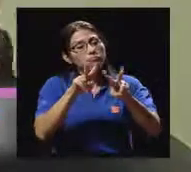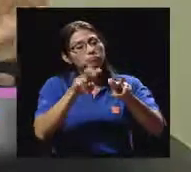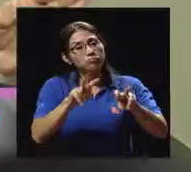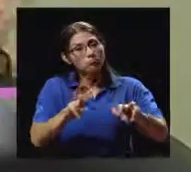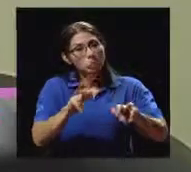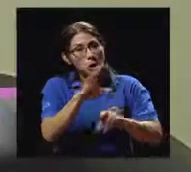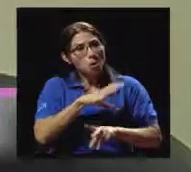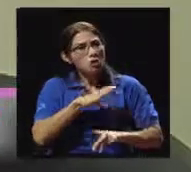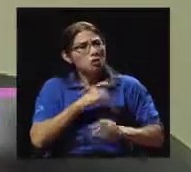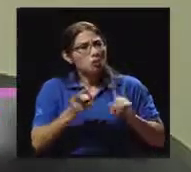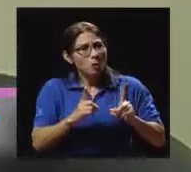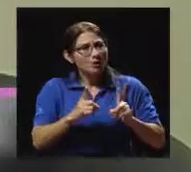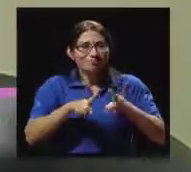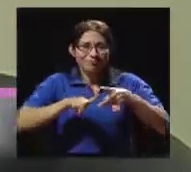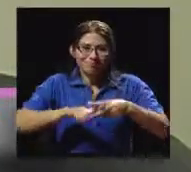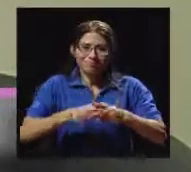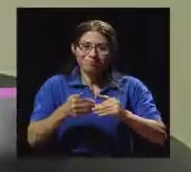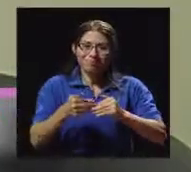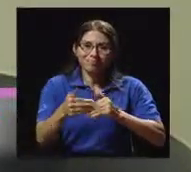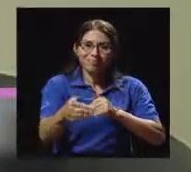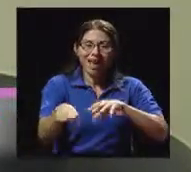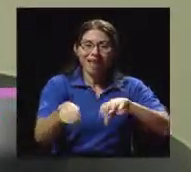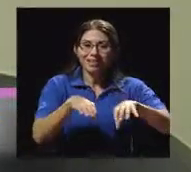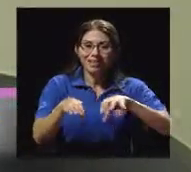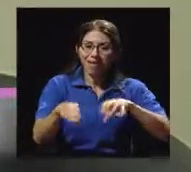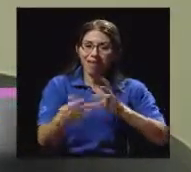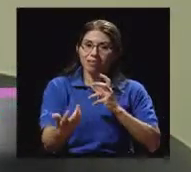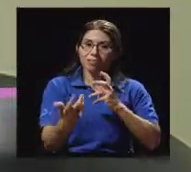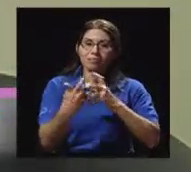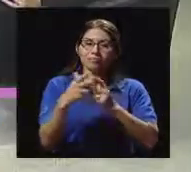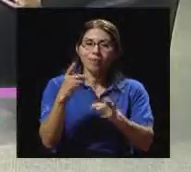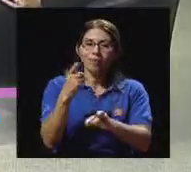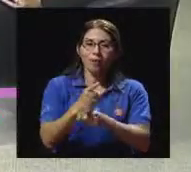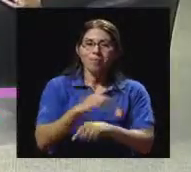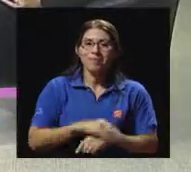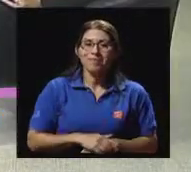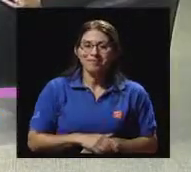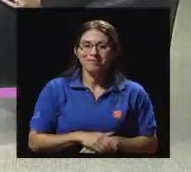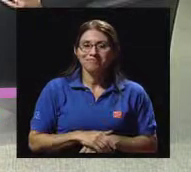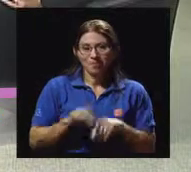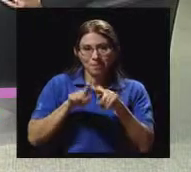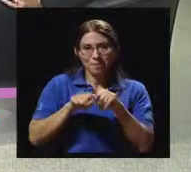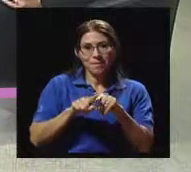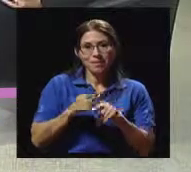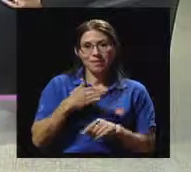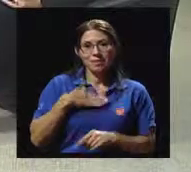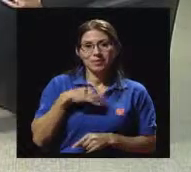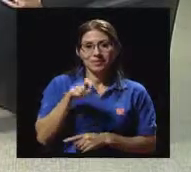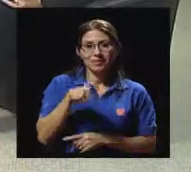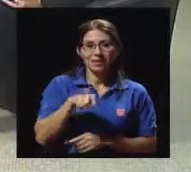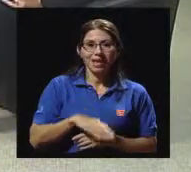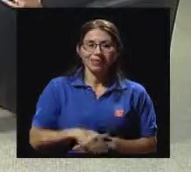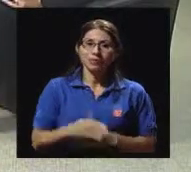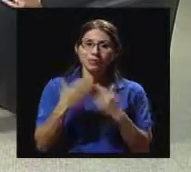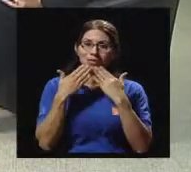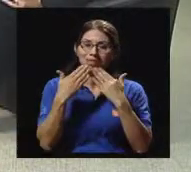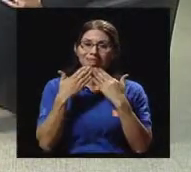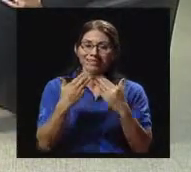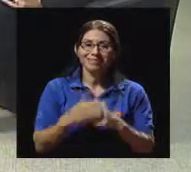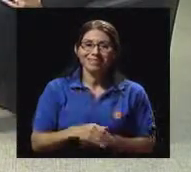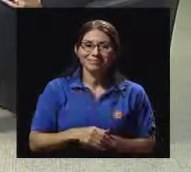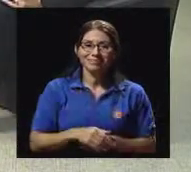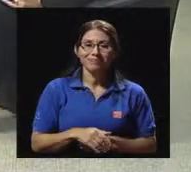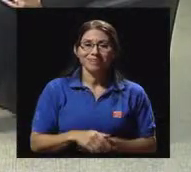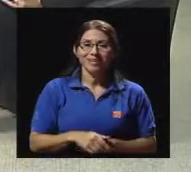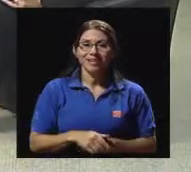estamos y a partir de ahí empezar a hacer la actividad adecuadamente, de acuerdo a las necesidades, ¿verdad? Muchas gracias a